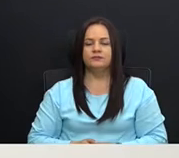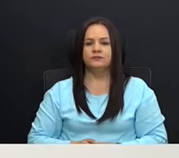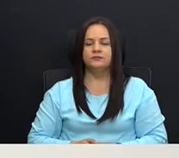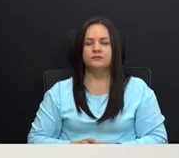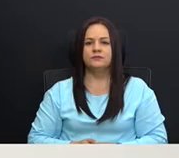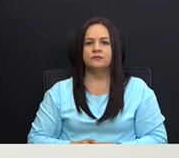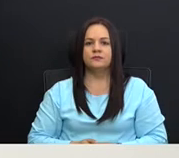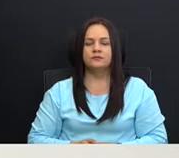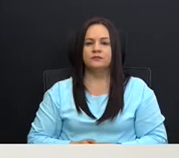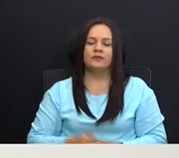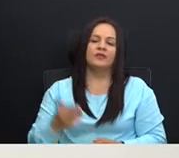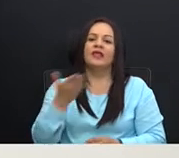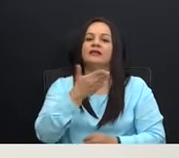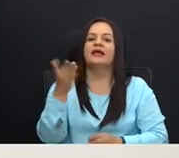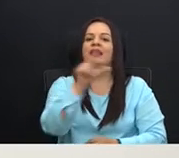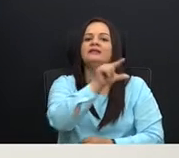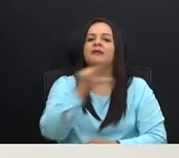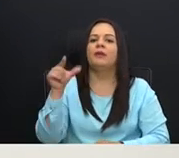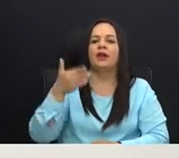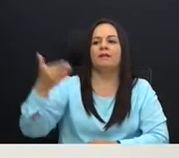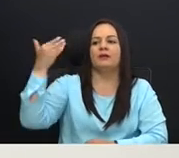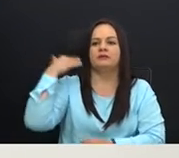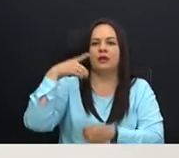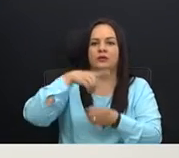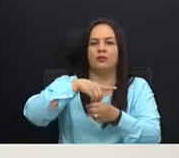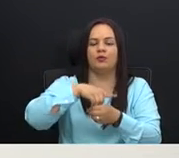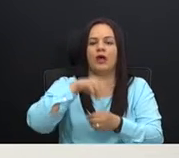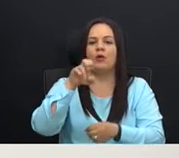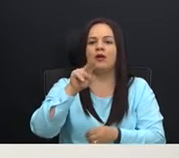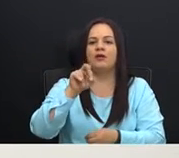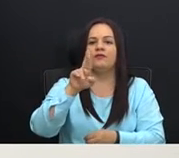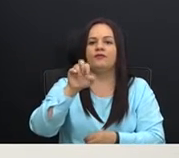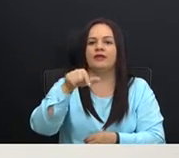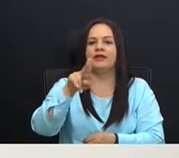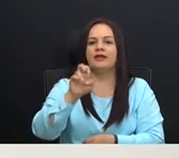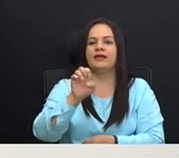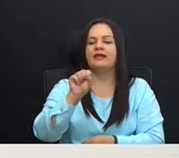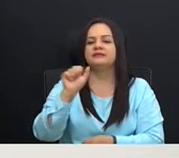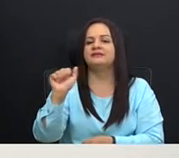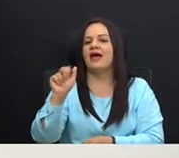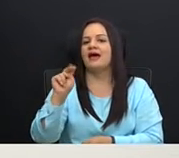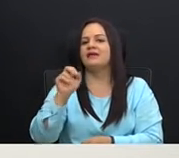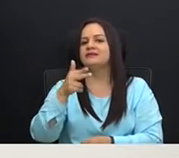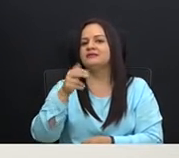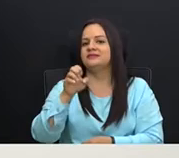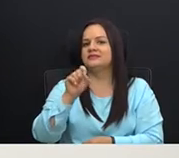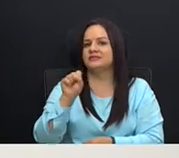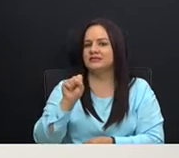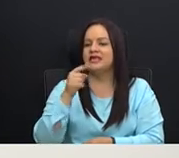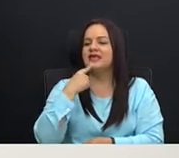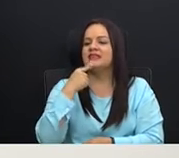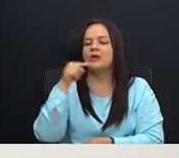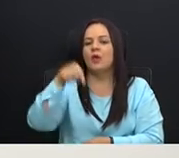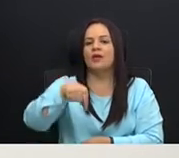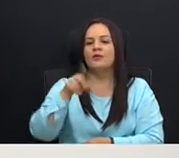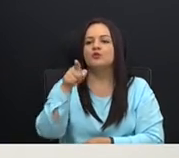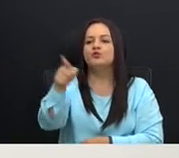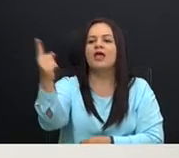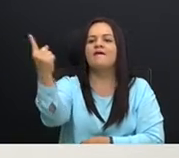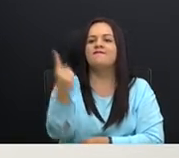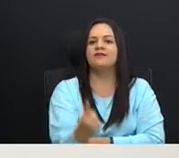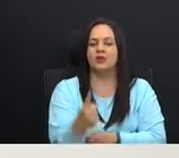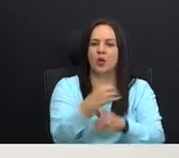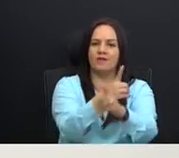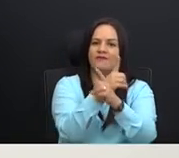Es que la semana pasada, el diputado Enrique Sánchez, dijo aquí mismo, que usted vino a defender, el presupuesto, del